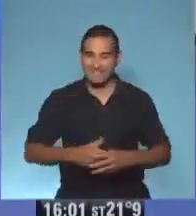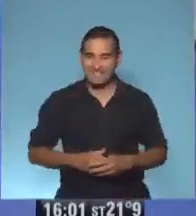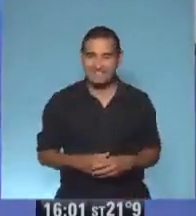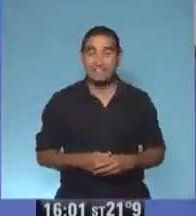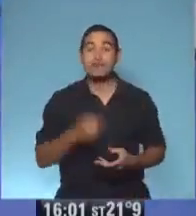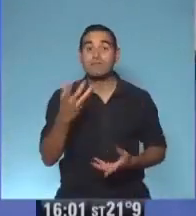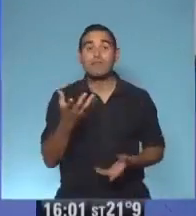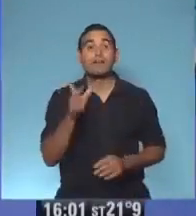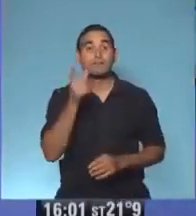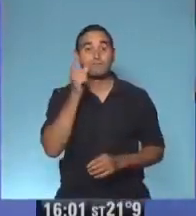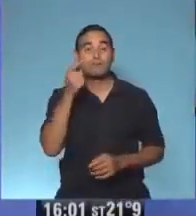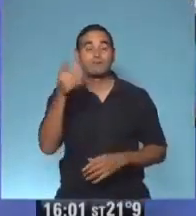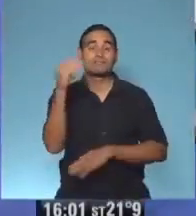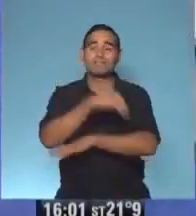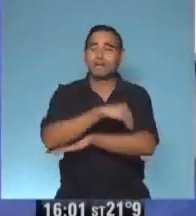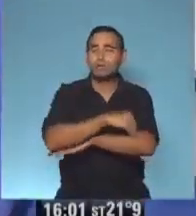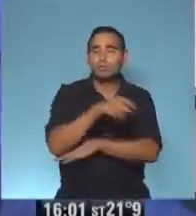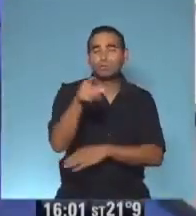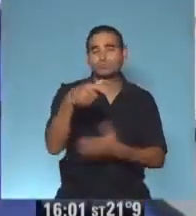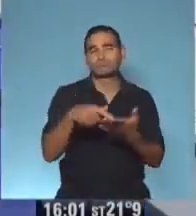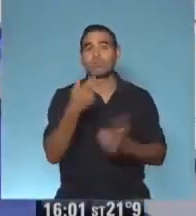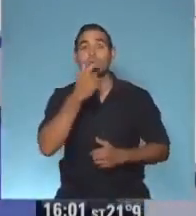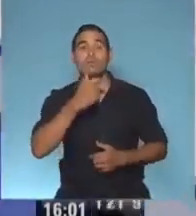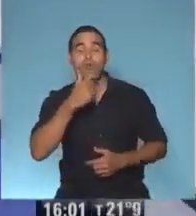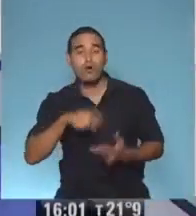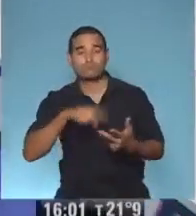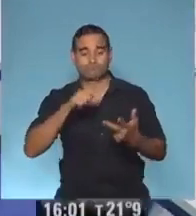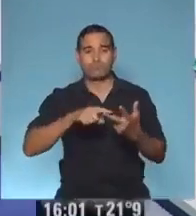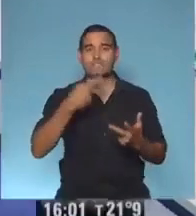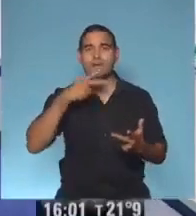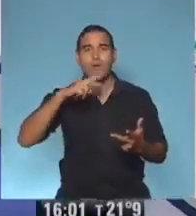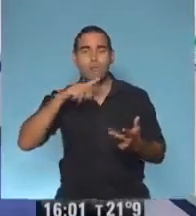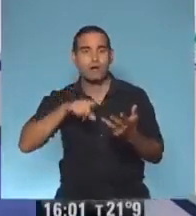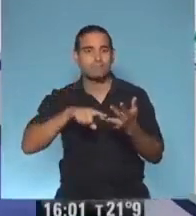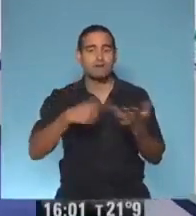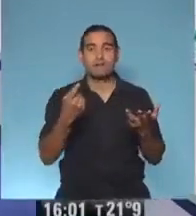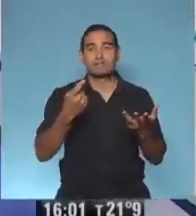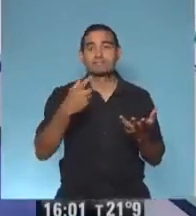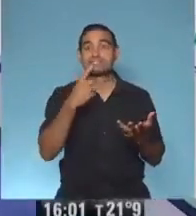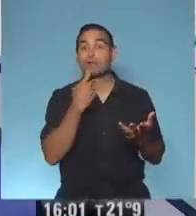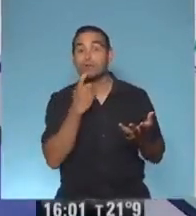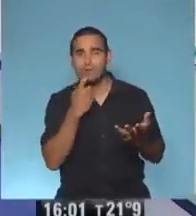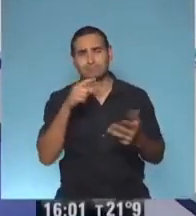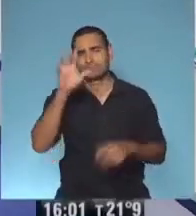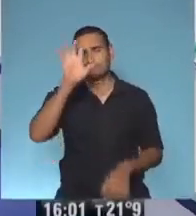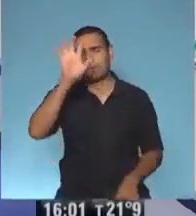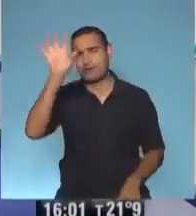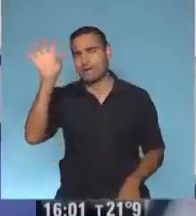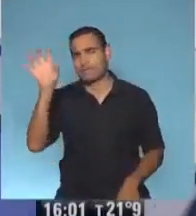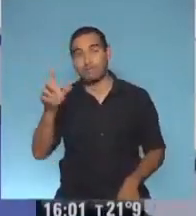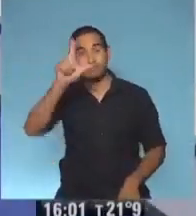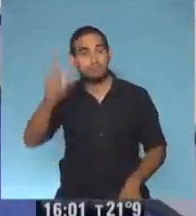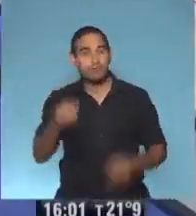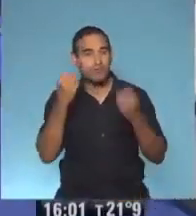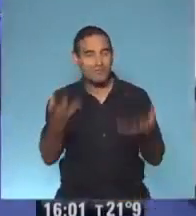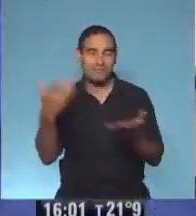¿Cómo están los padres de Santa Cruz, de Mendoza, de San Juan, de San Luis, de todos los rincones de la Argentina?